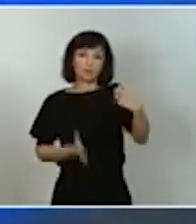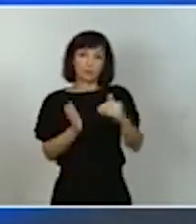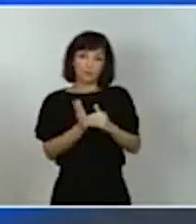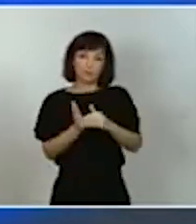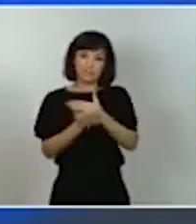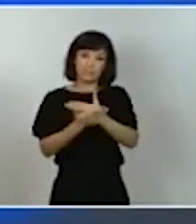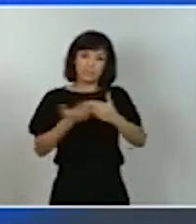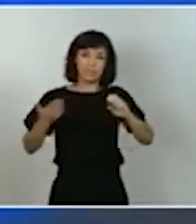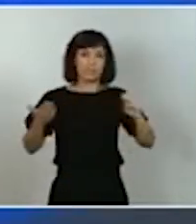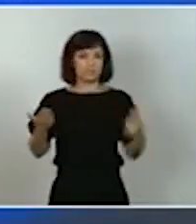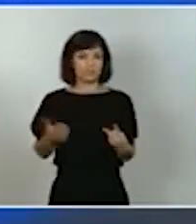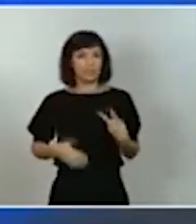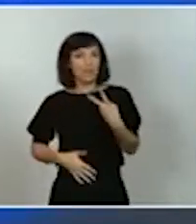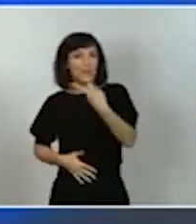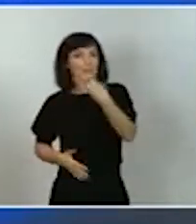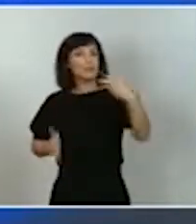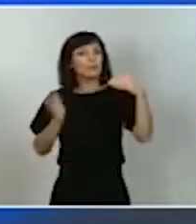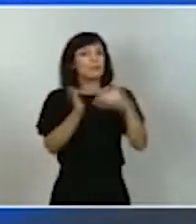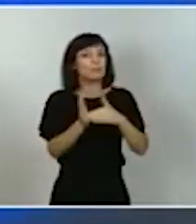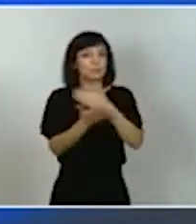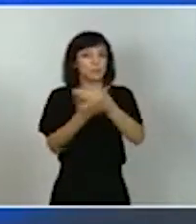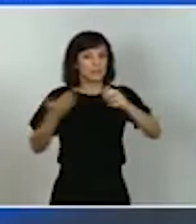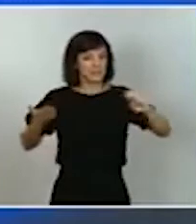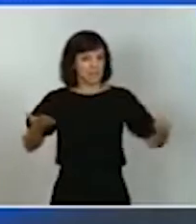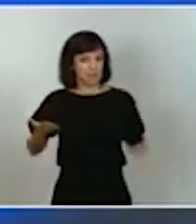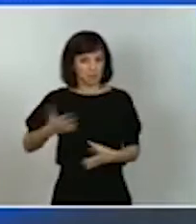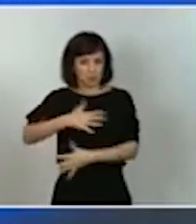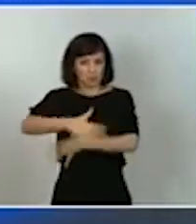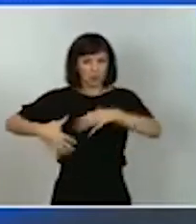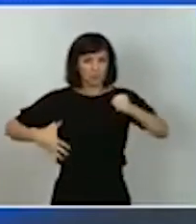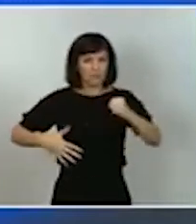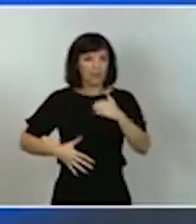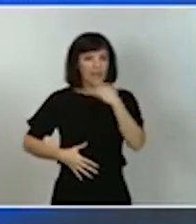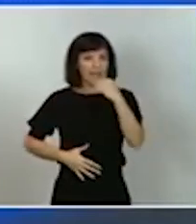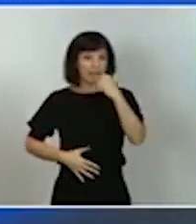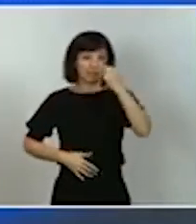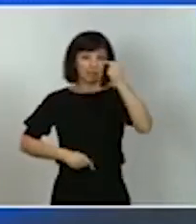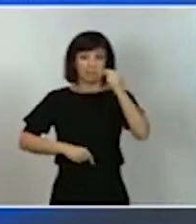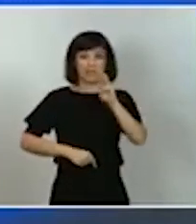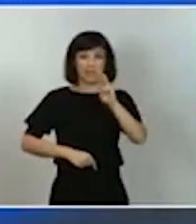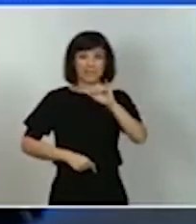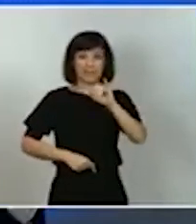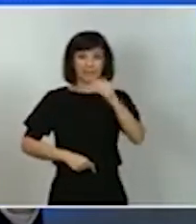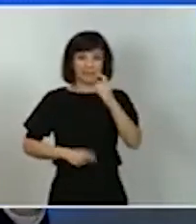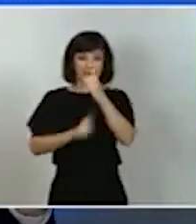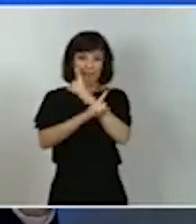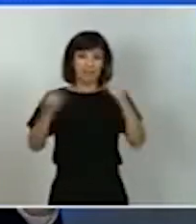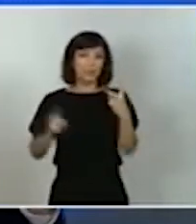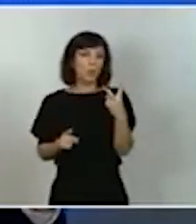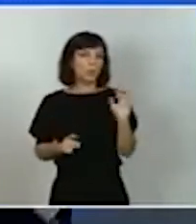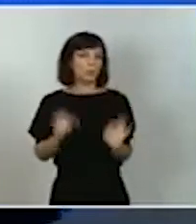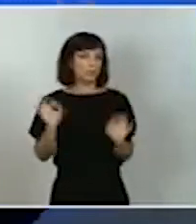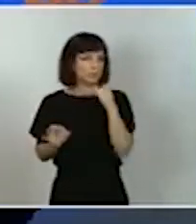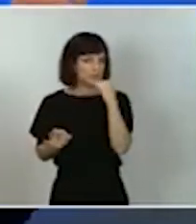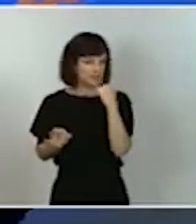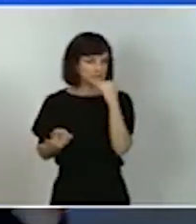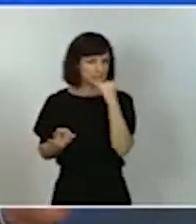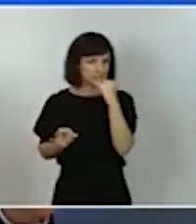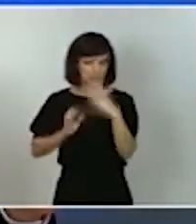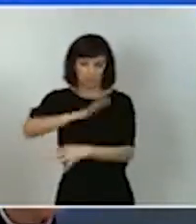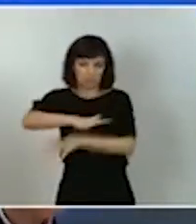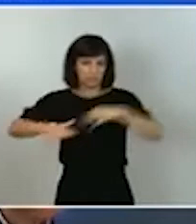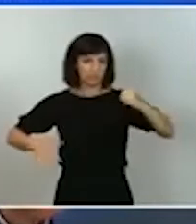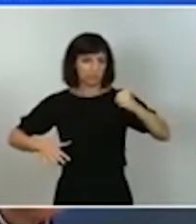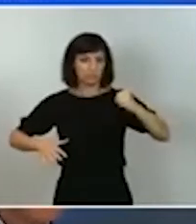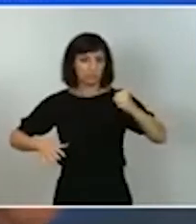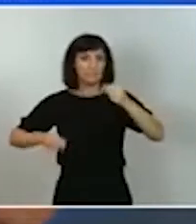.000 millones de euros, es decir, cerca del 20% de nuestro PIB anual, la mayor cantidad de recursos en la